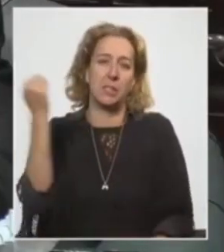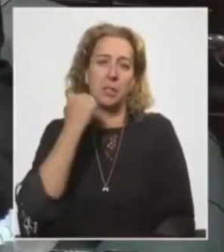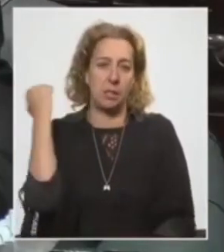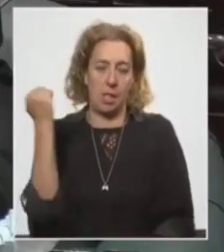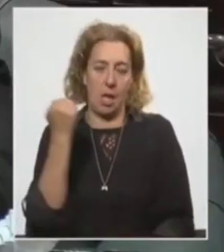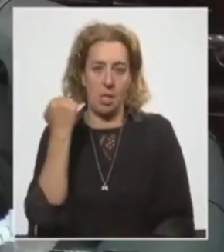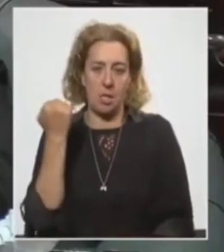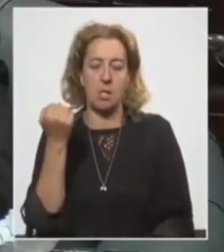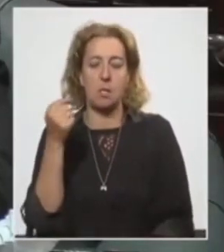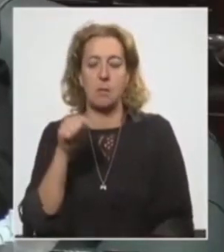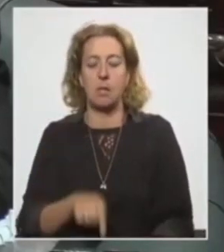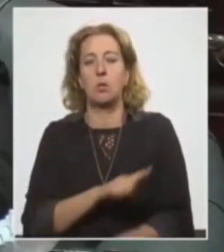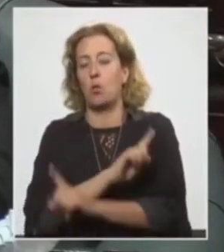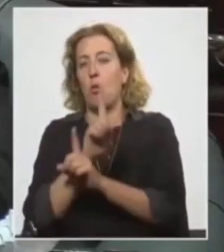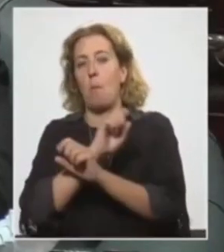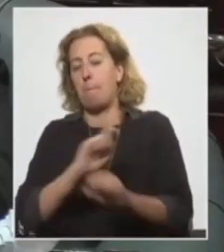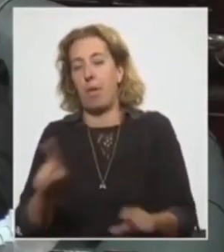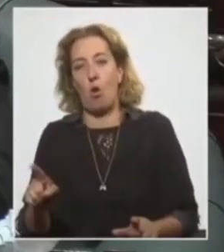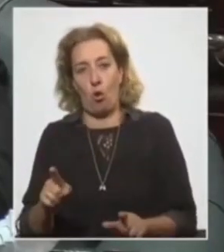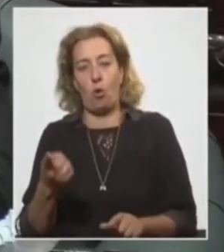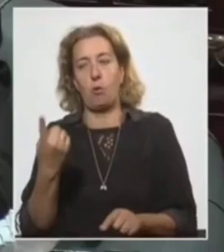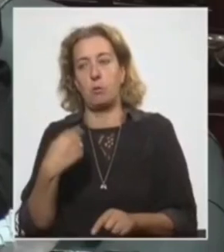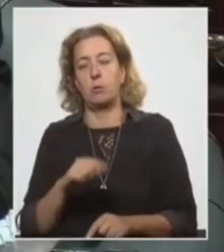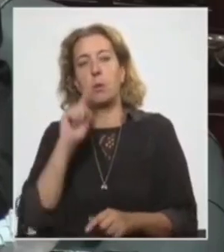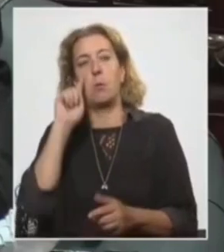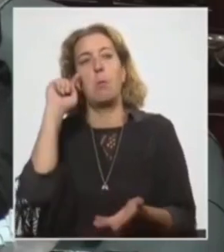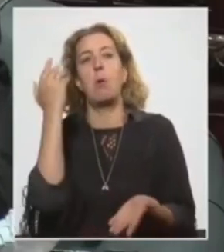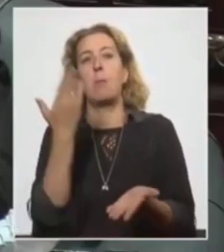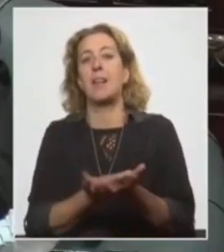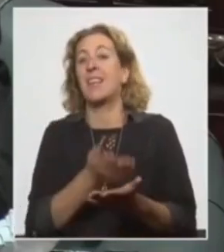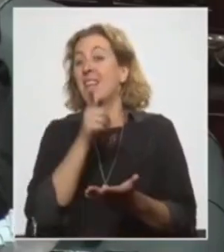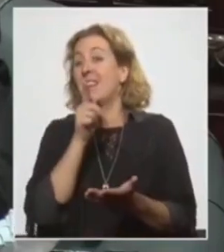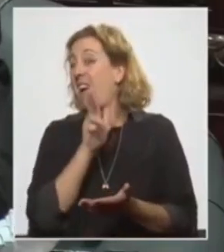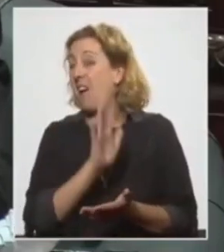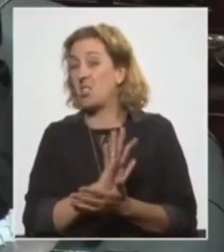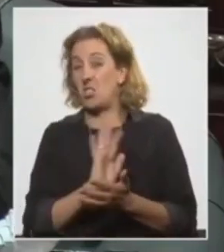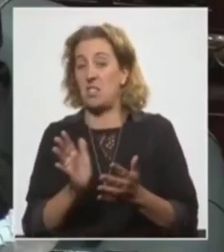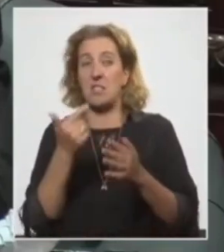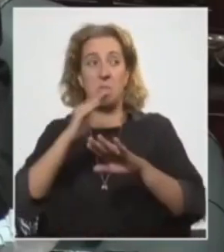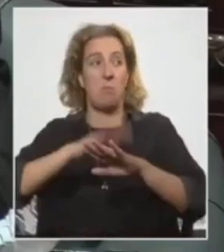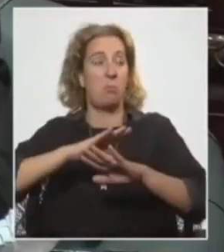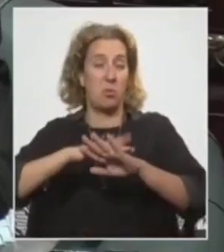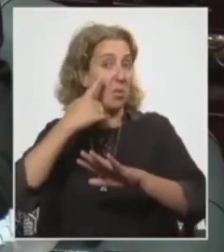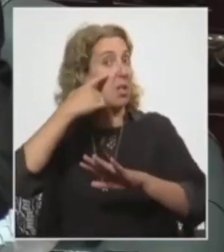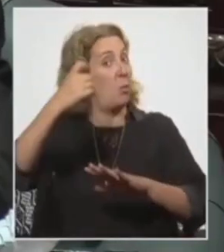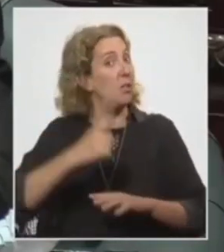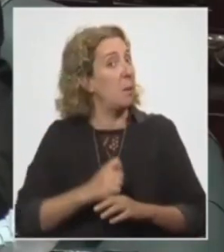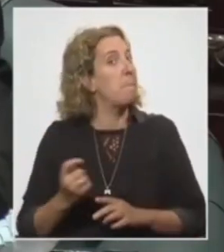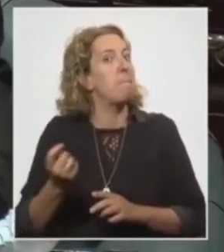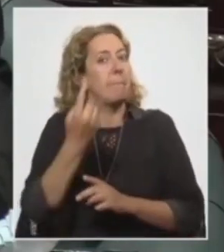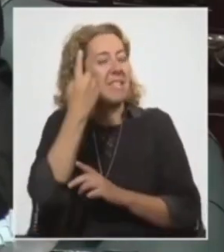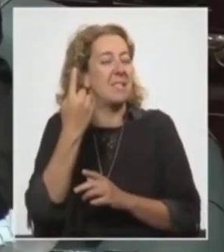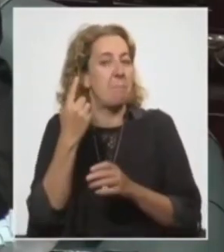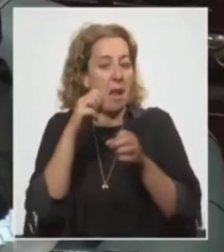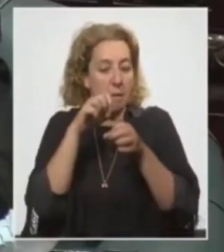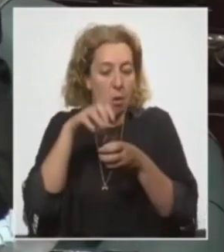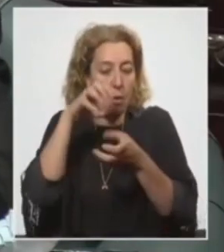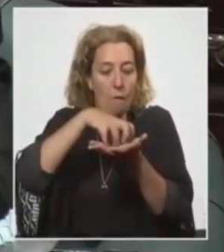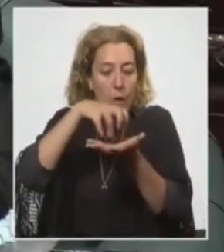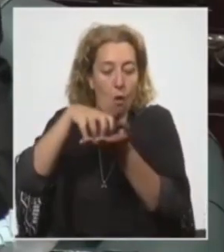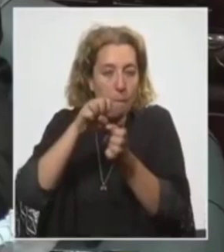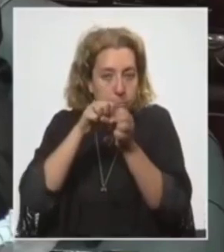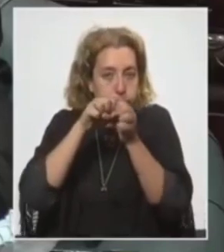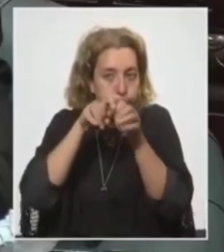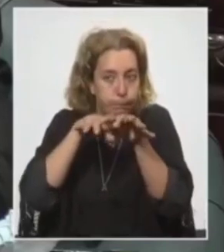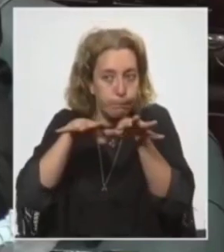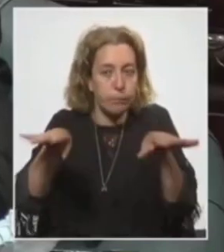para que esto no empeore, tal como lo plantea el GACH cuando identifica los principales focos de expansión y contagio de